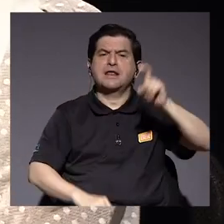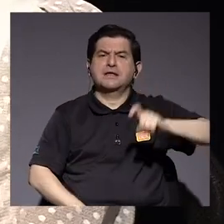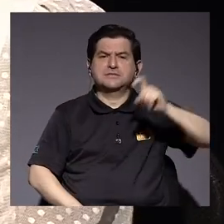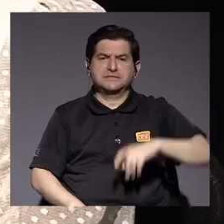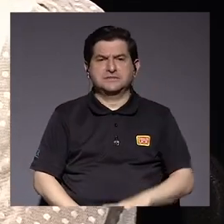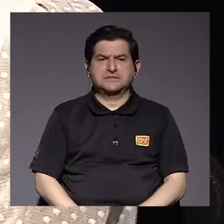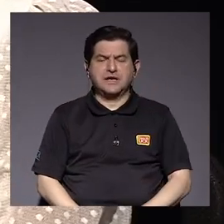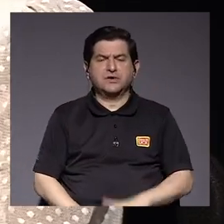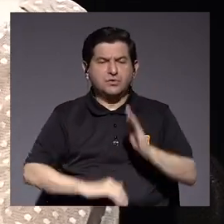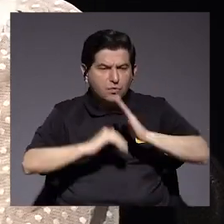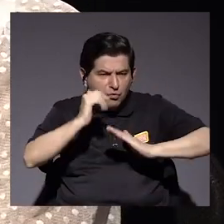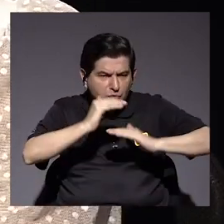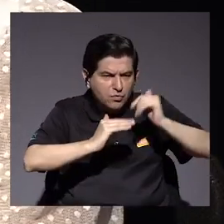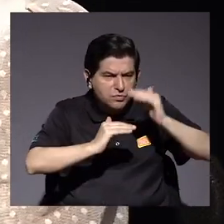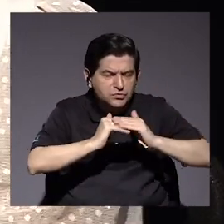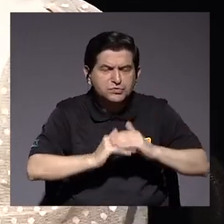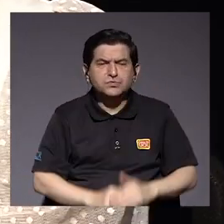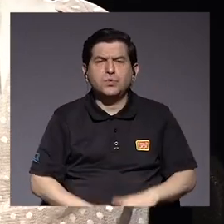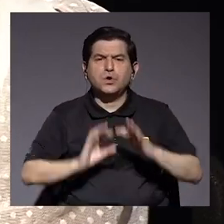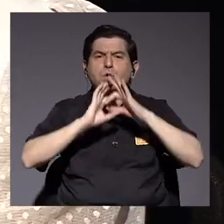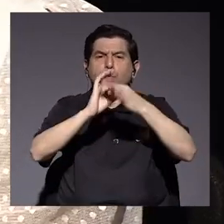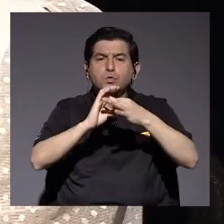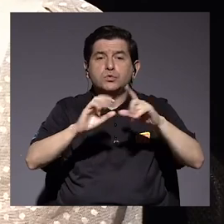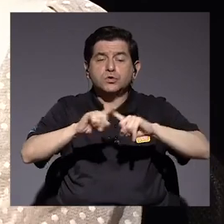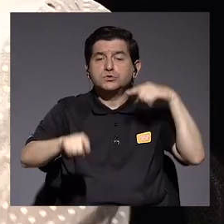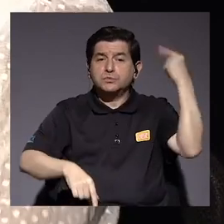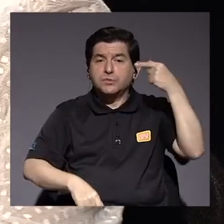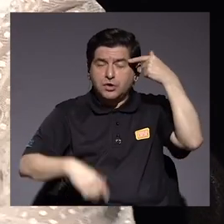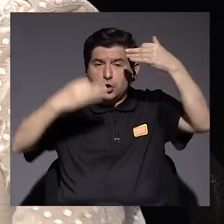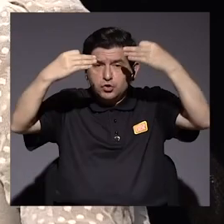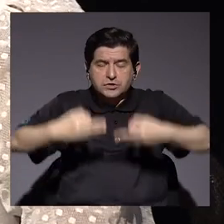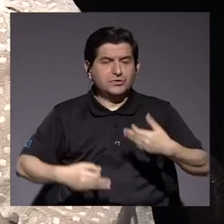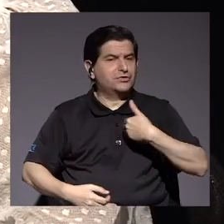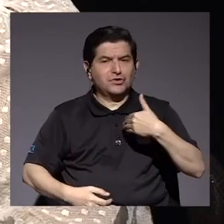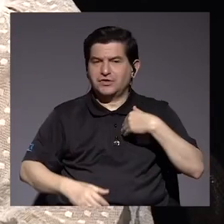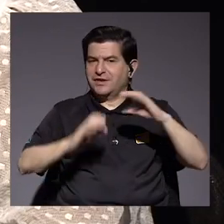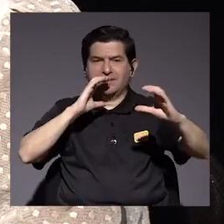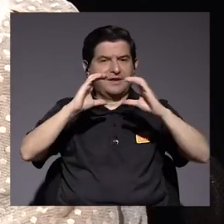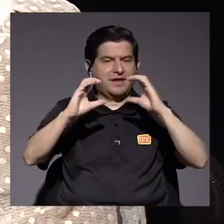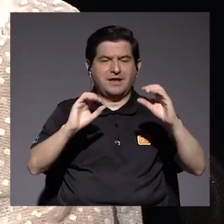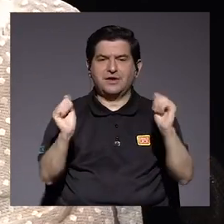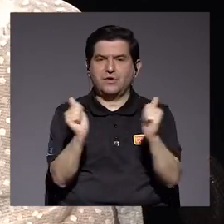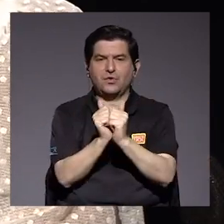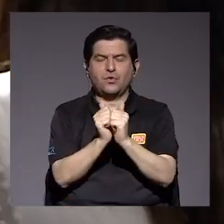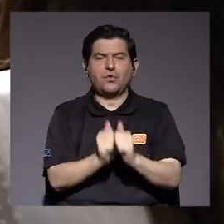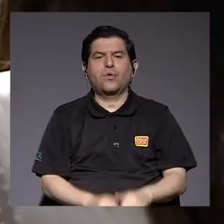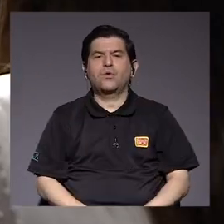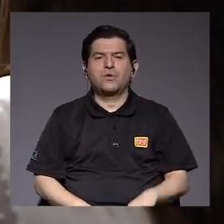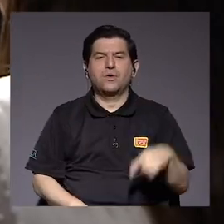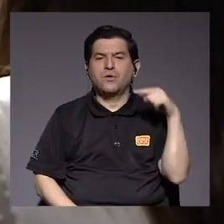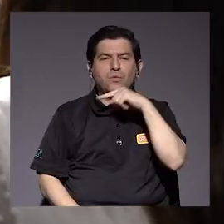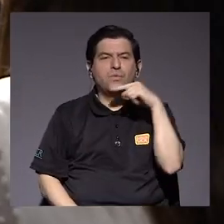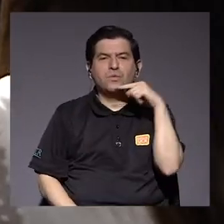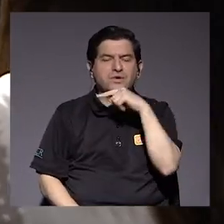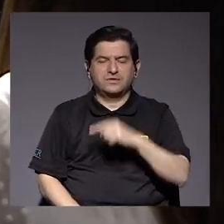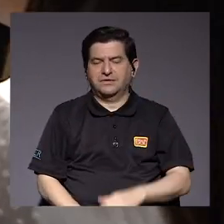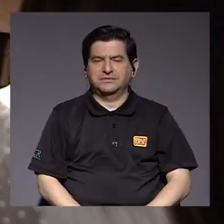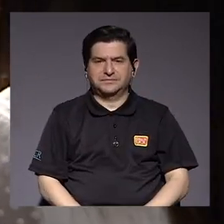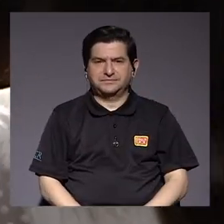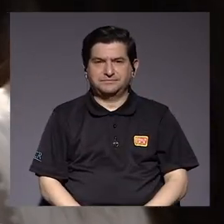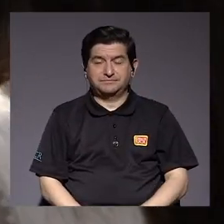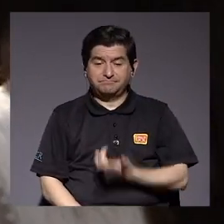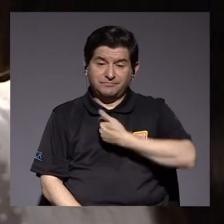para que construyamos y aportamos juntos. Pero el gobierno decidió no tener ningún tipo de comunicación con la fracción unidad. Entonces,